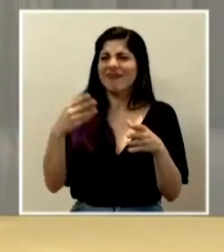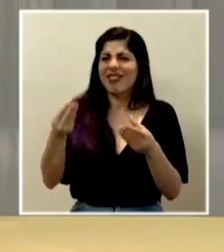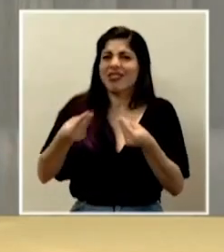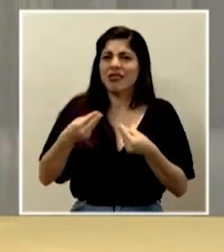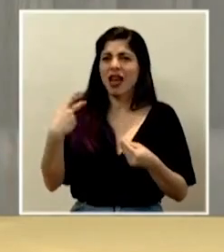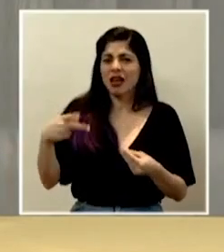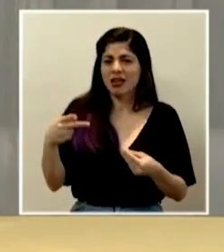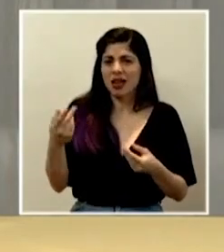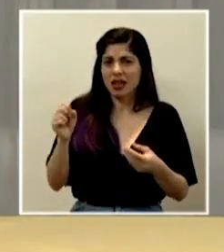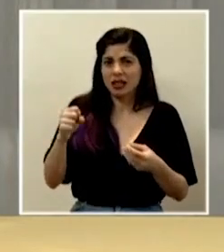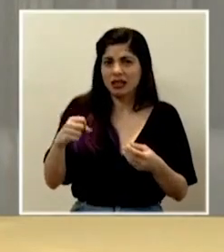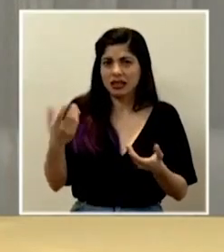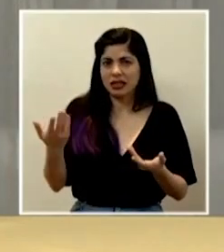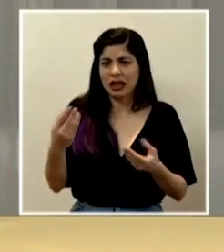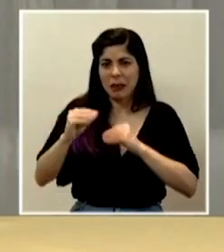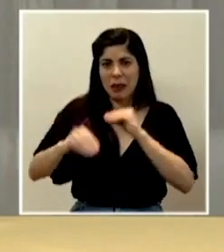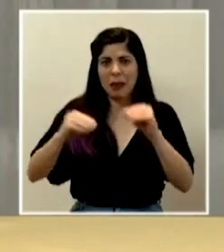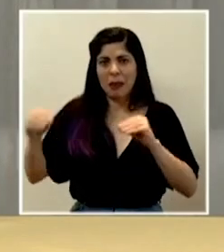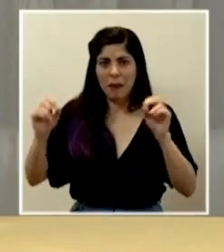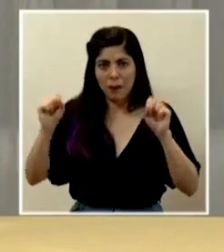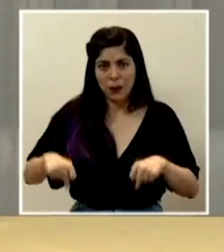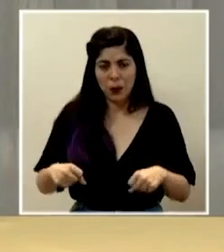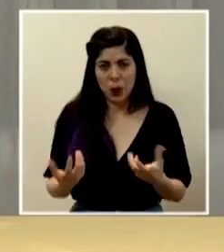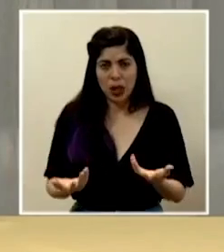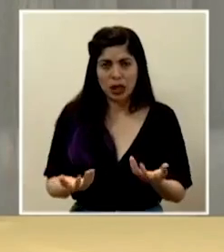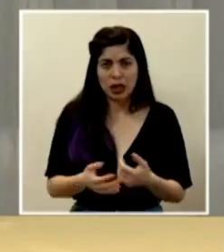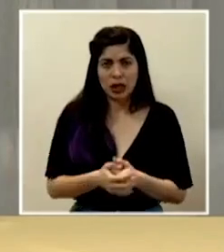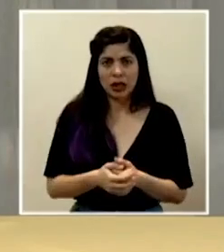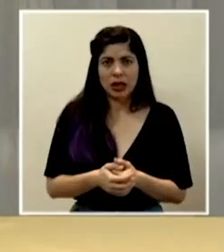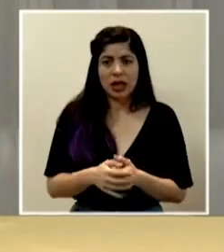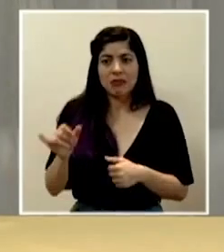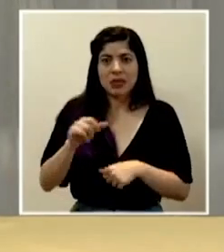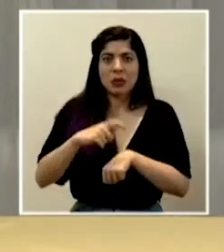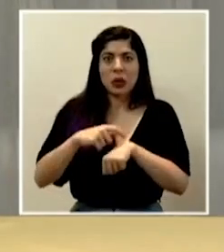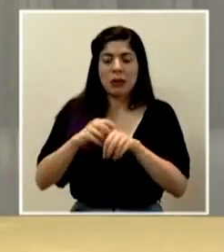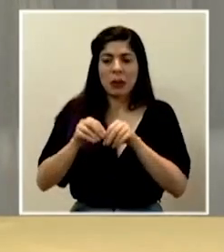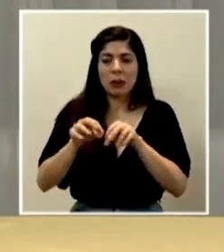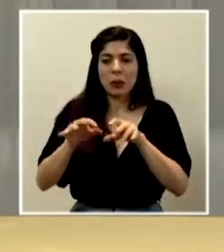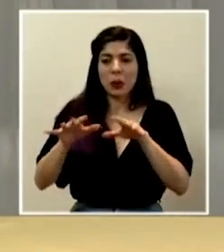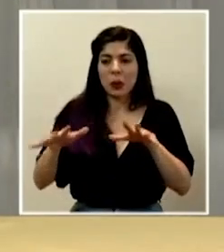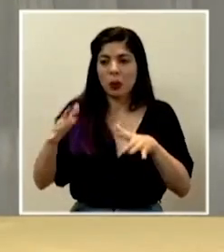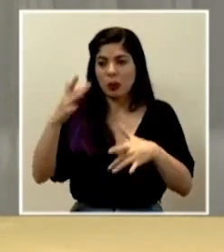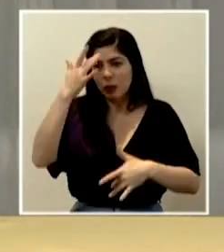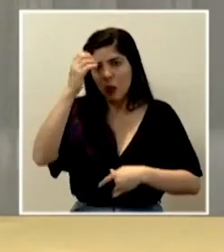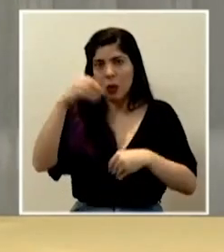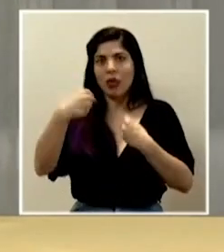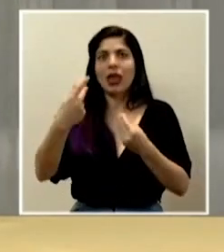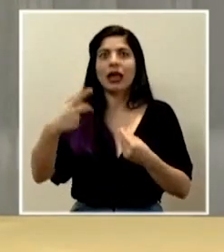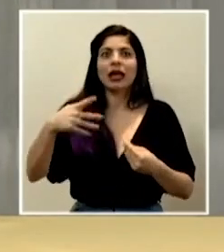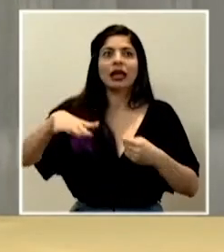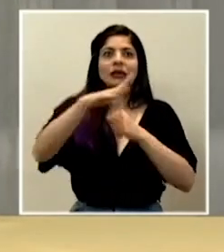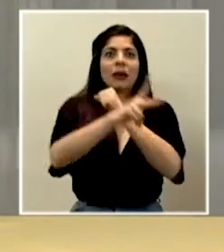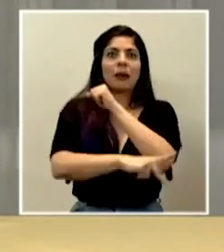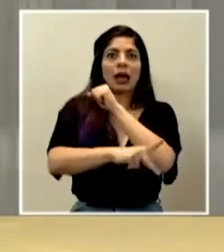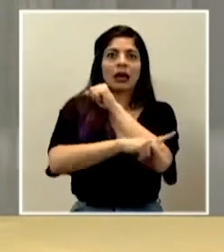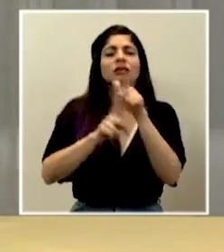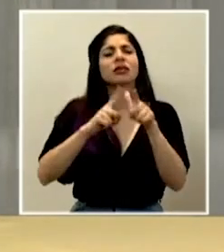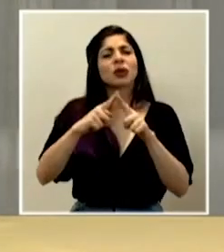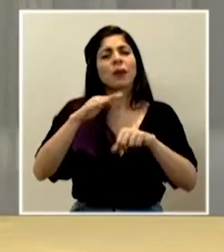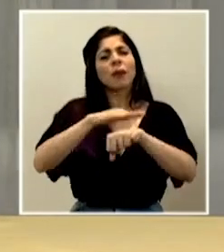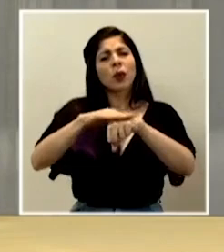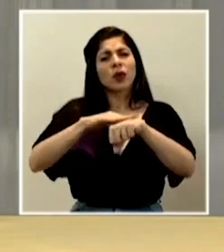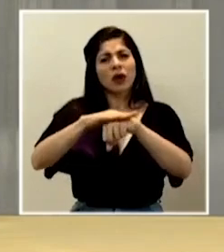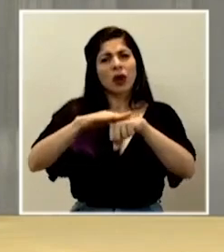riesgo la eventualidad de transmisiones simultáneas y que puedan poner en riesgo al país. Así que, por favor,